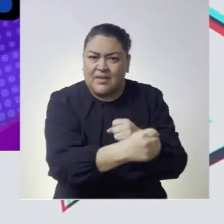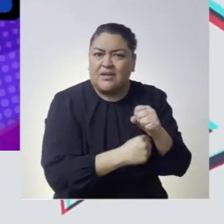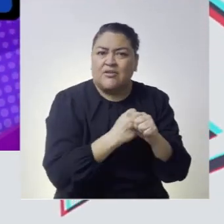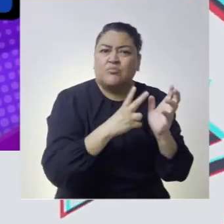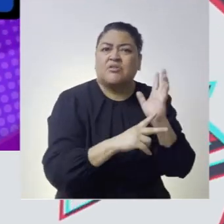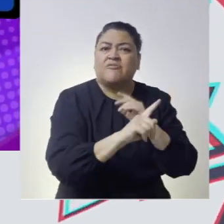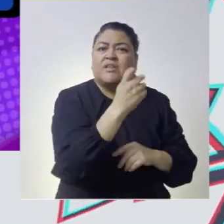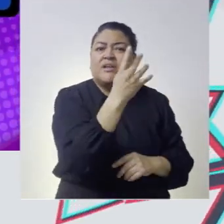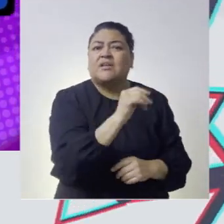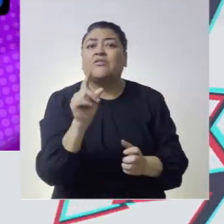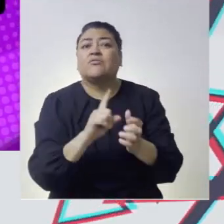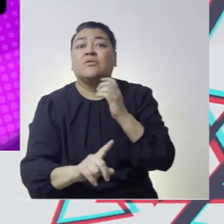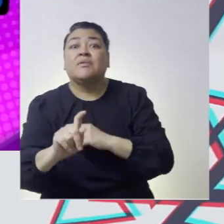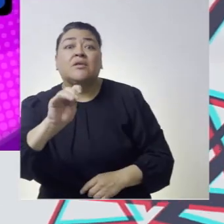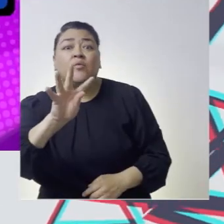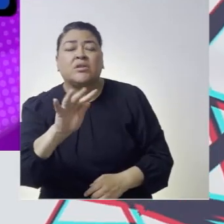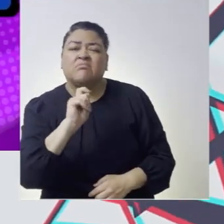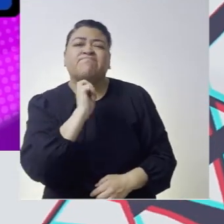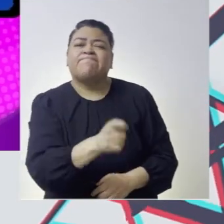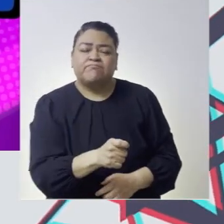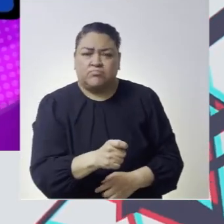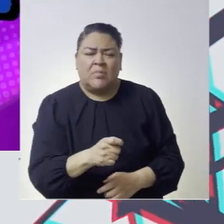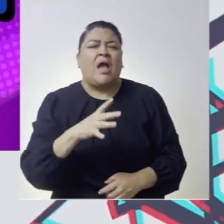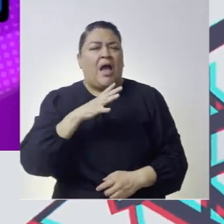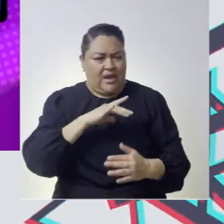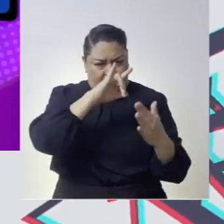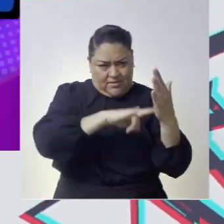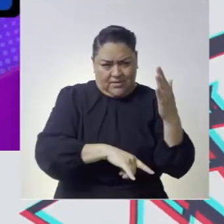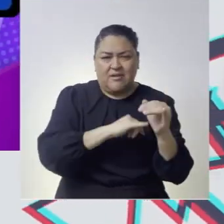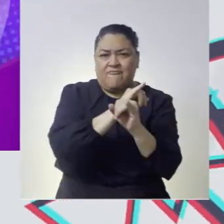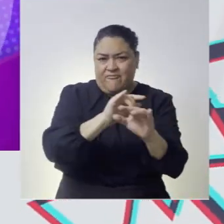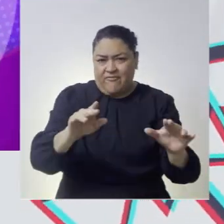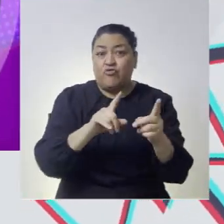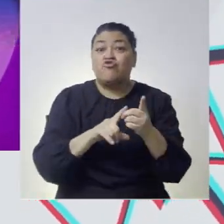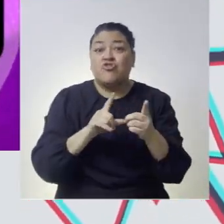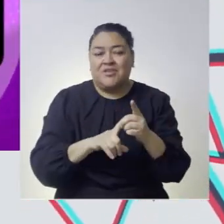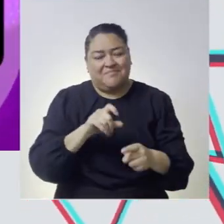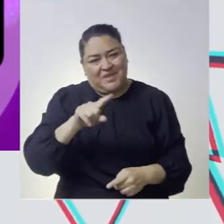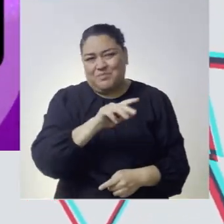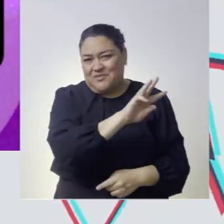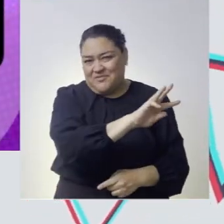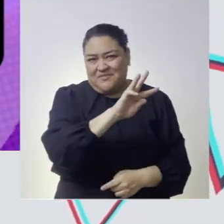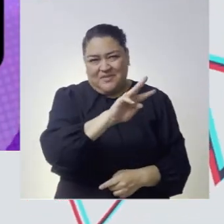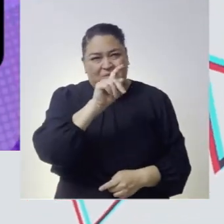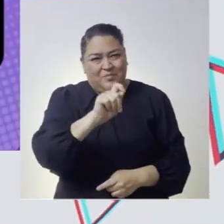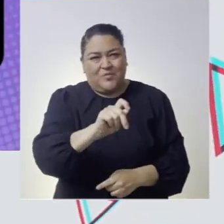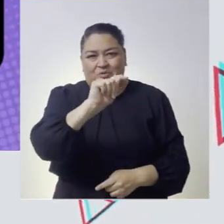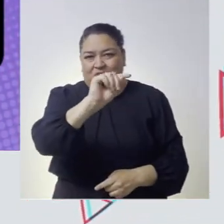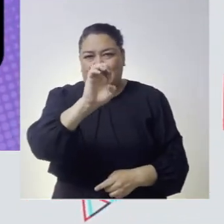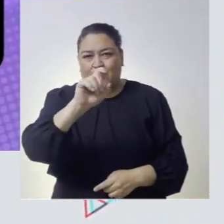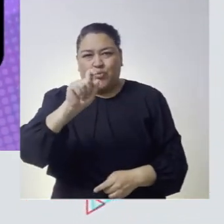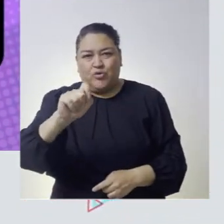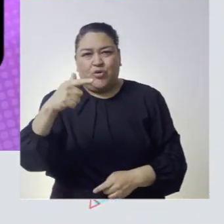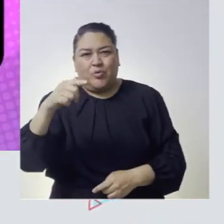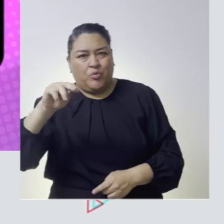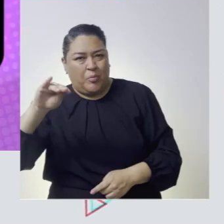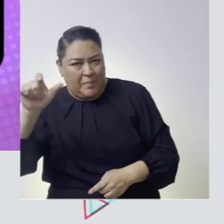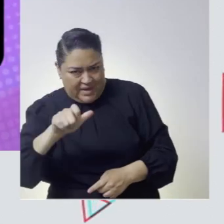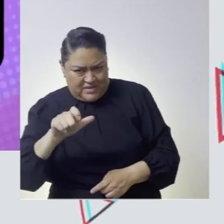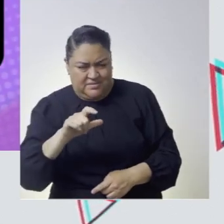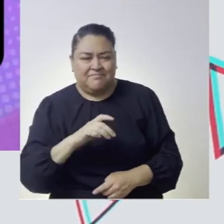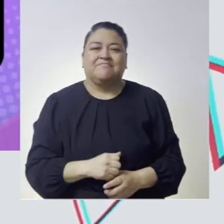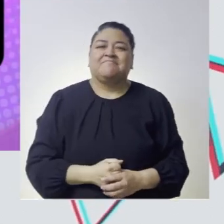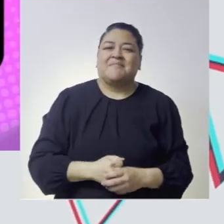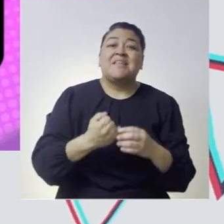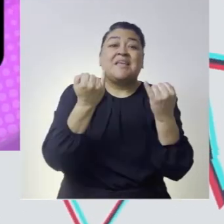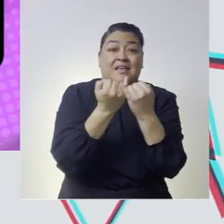2023-2024 consulta las bases y la convocatoria también en www.te.gov